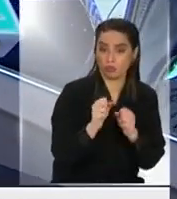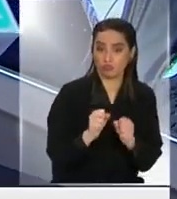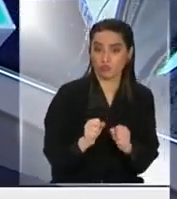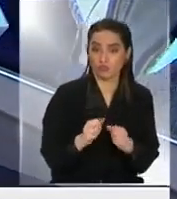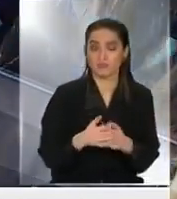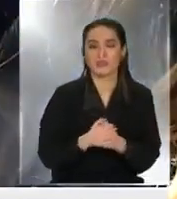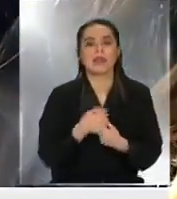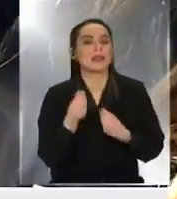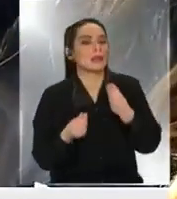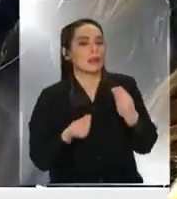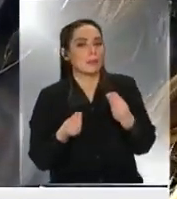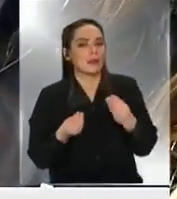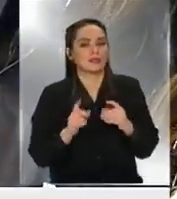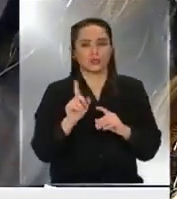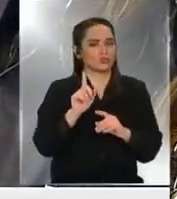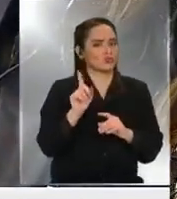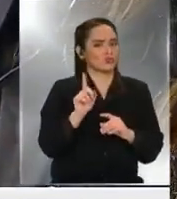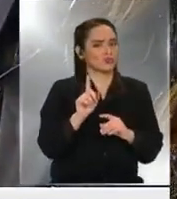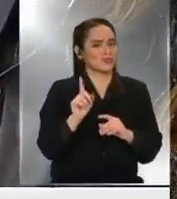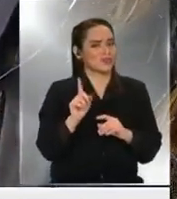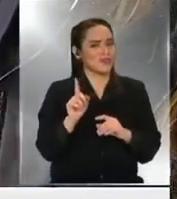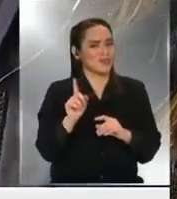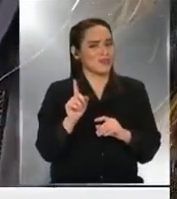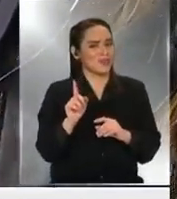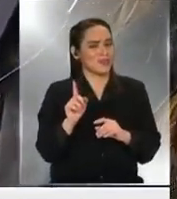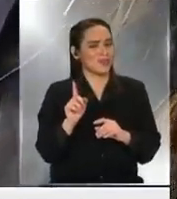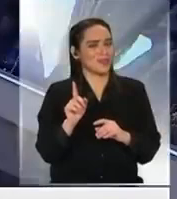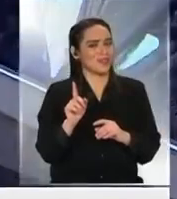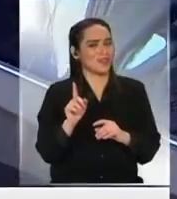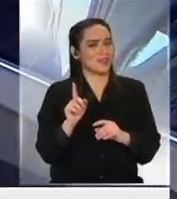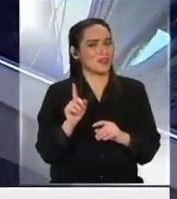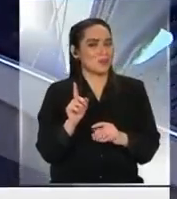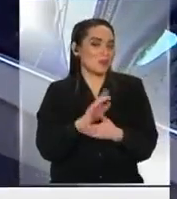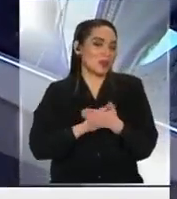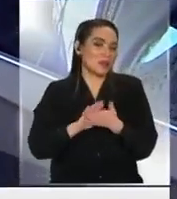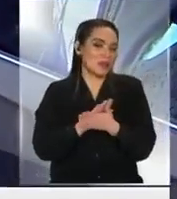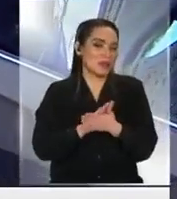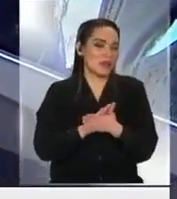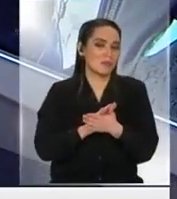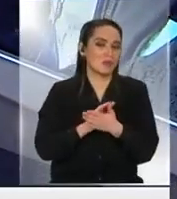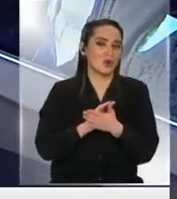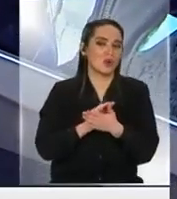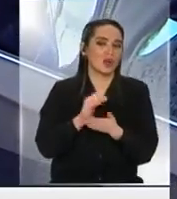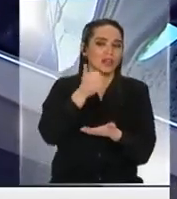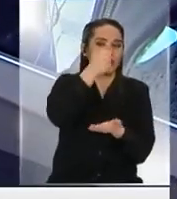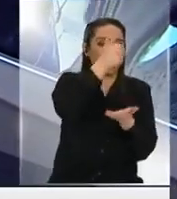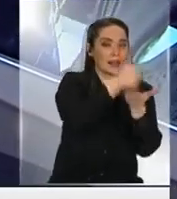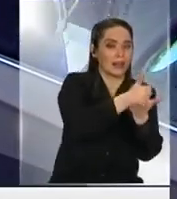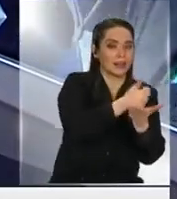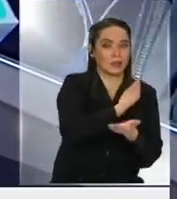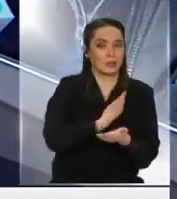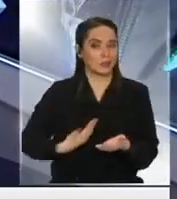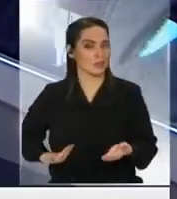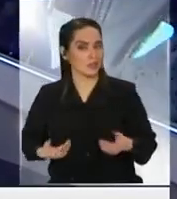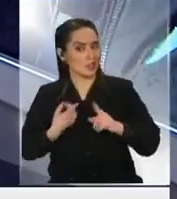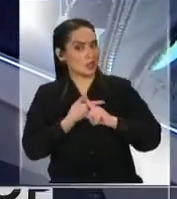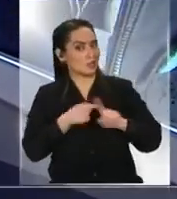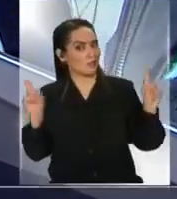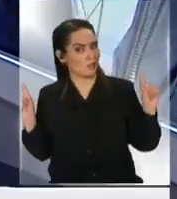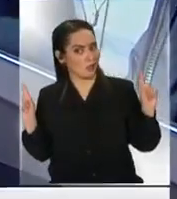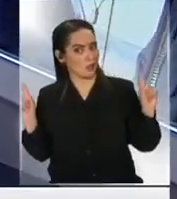Lo que pasa es que no es lo mismo que ser un alcalde que un presidente, no es lo mismo.